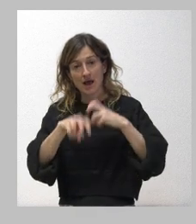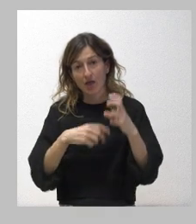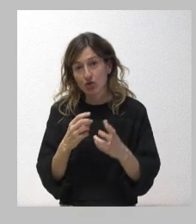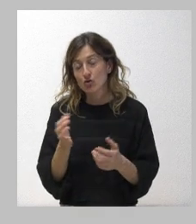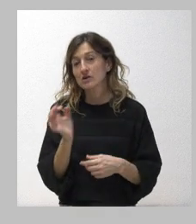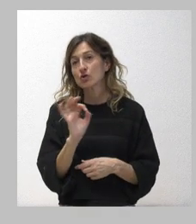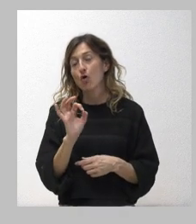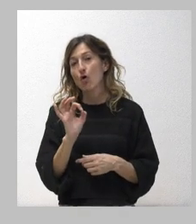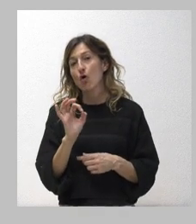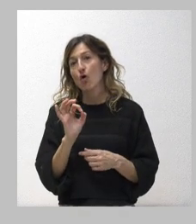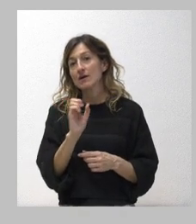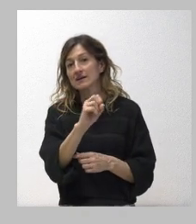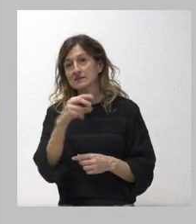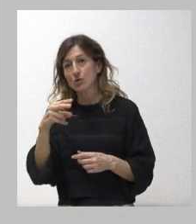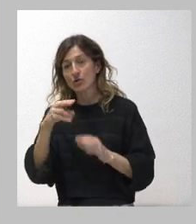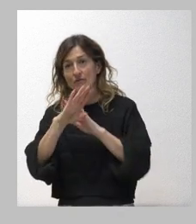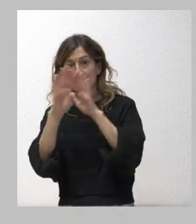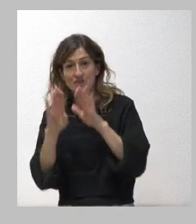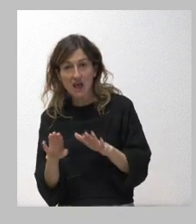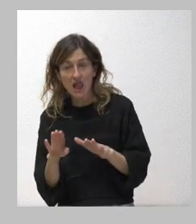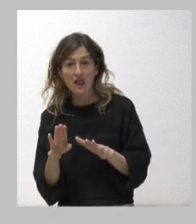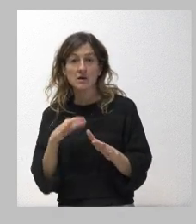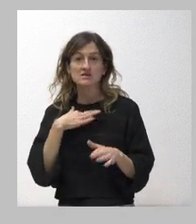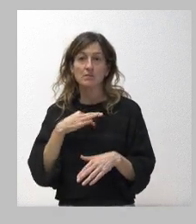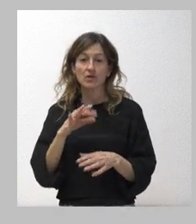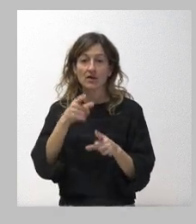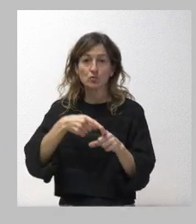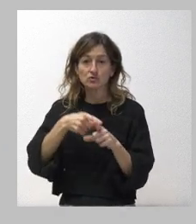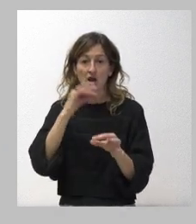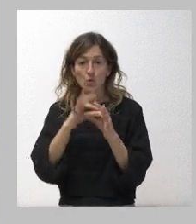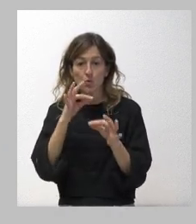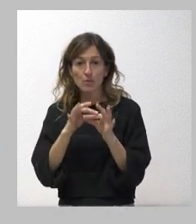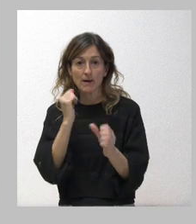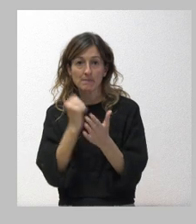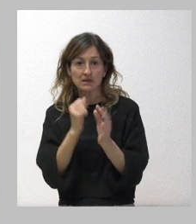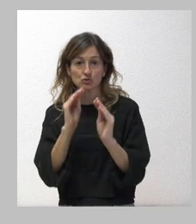la resolución final que se adopte respecto a la posibilidad o no del uso de esta variedad de bodello.